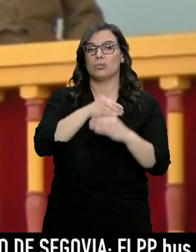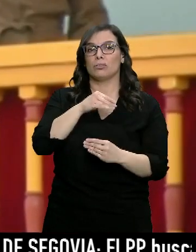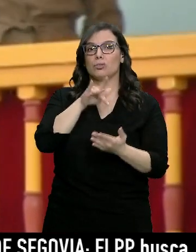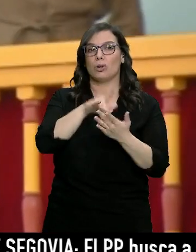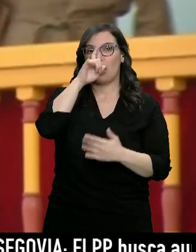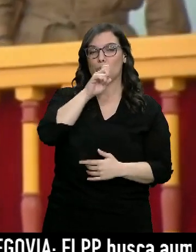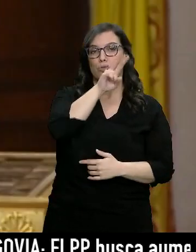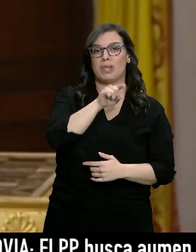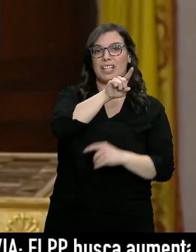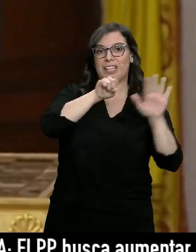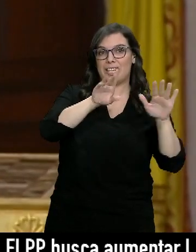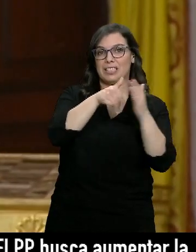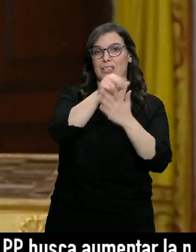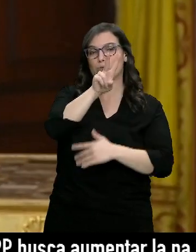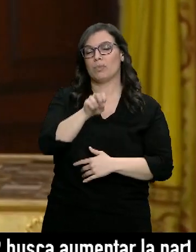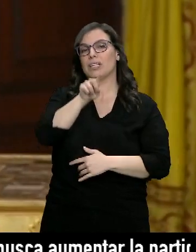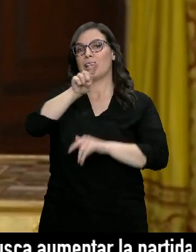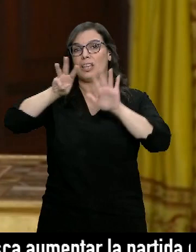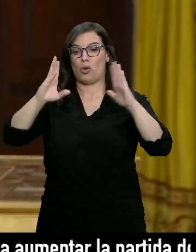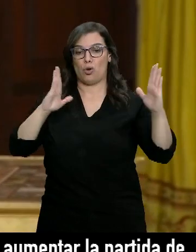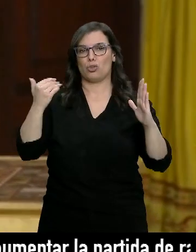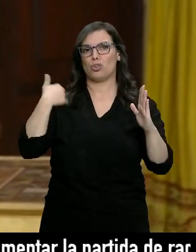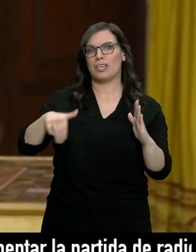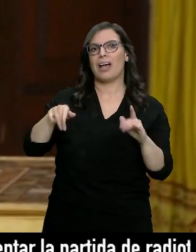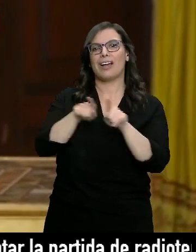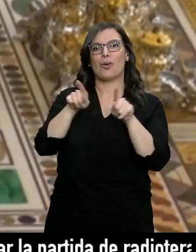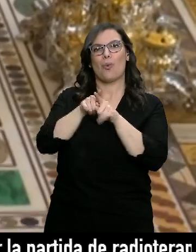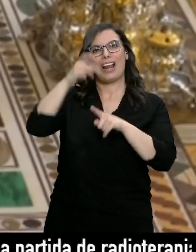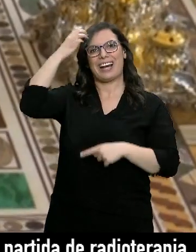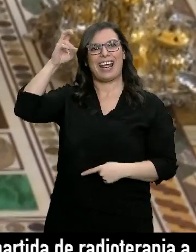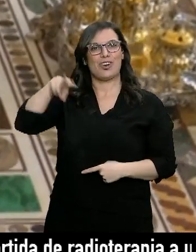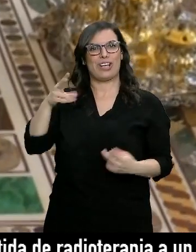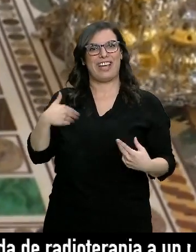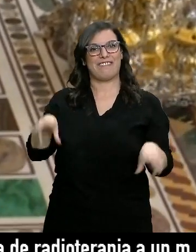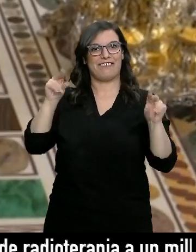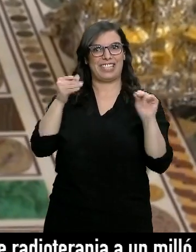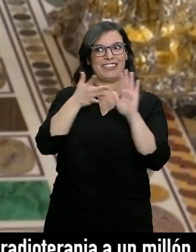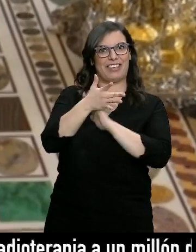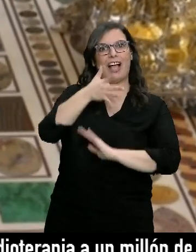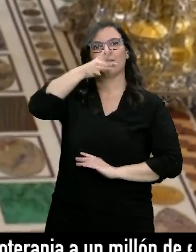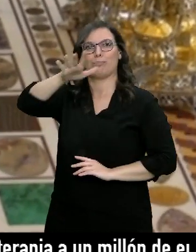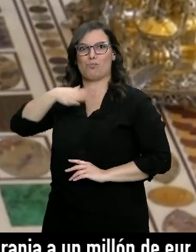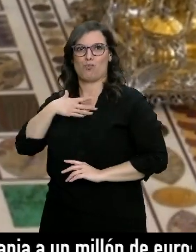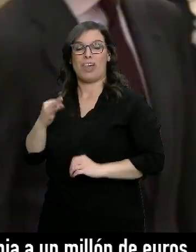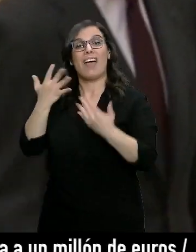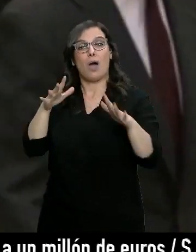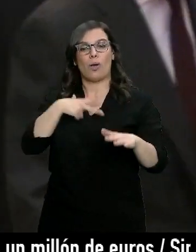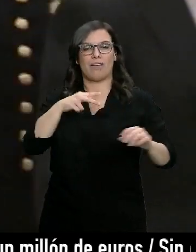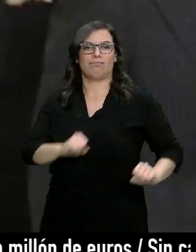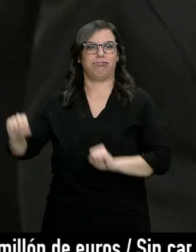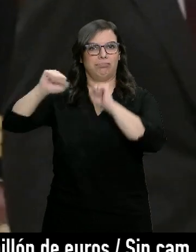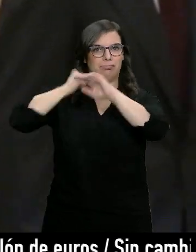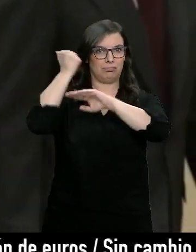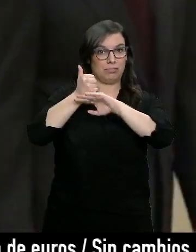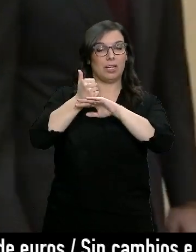2016 y 2018, cuando don Juan Carlos ya no tenía inviolabilidad jurídica, pero sí que permanecía como aforado. Con este